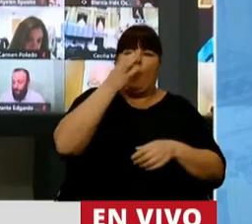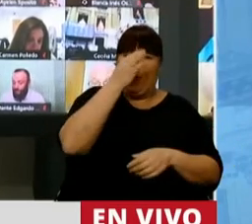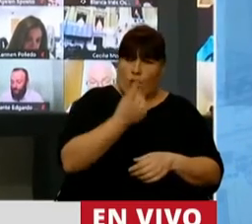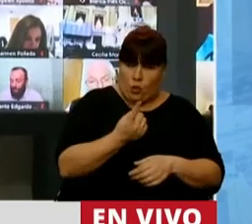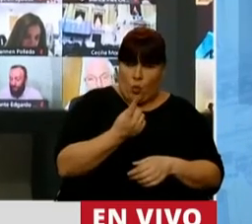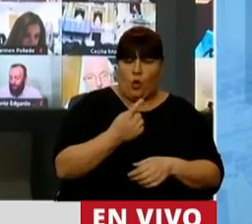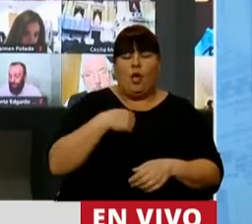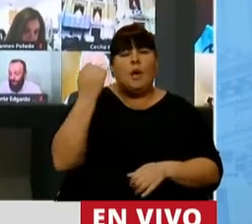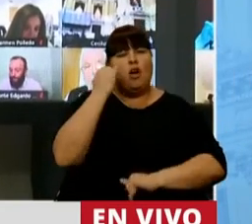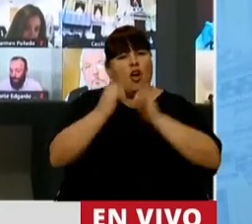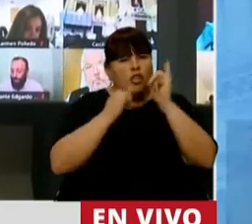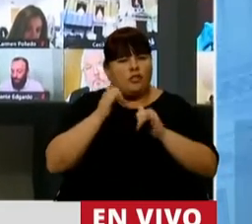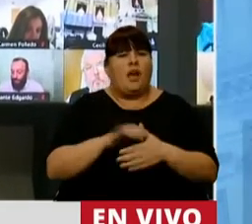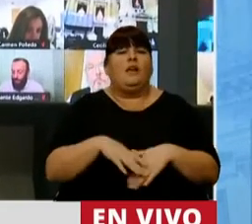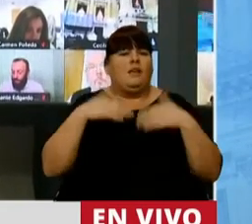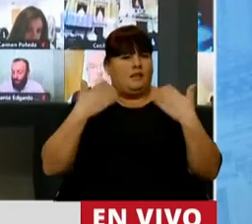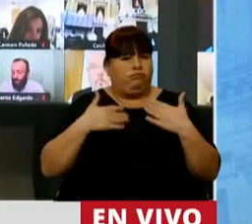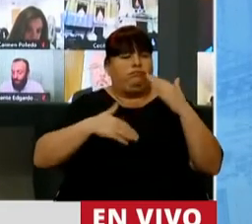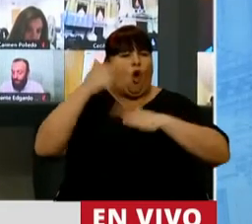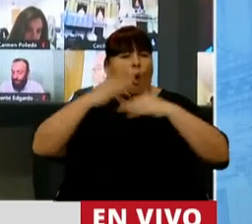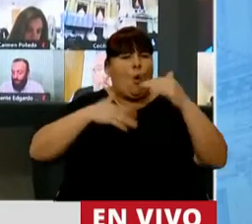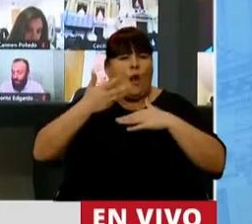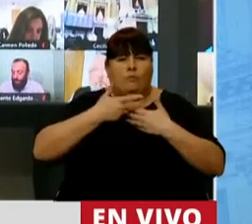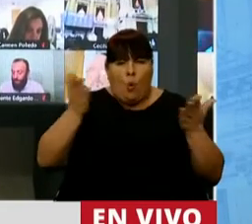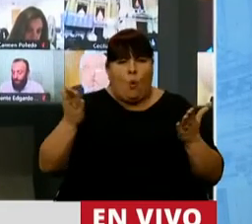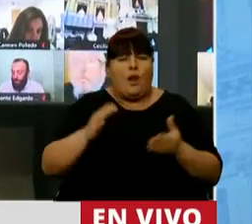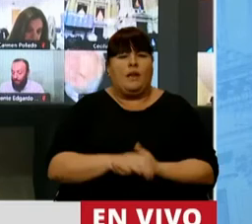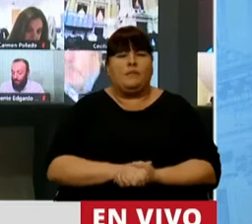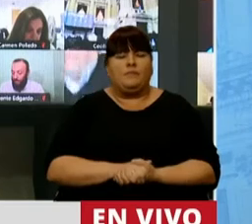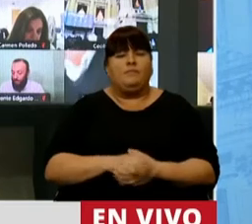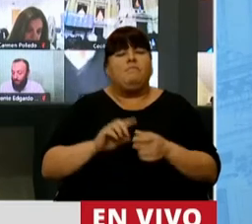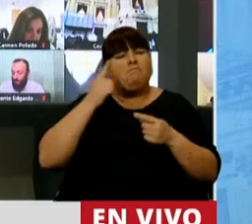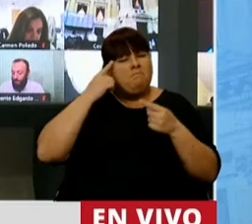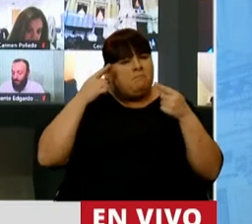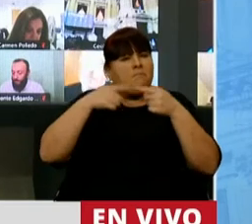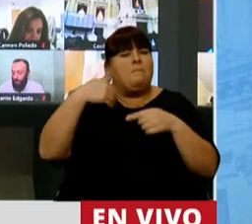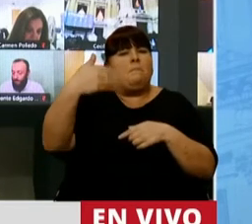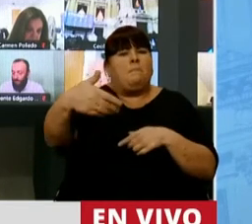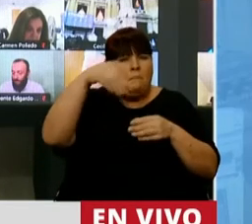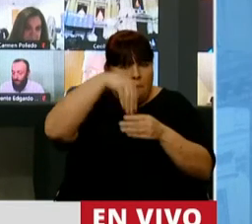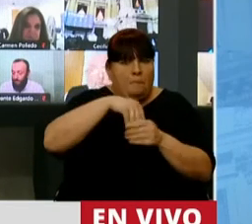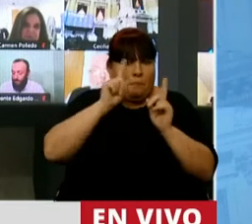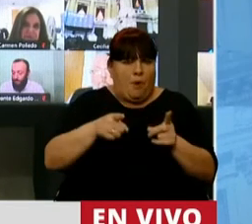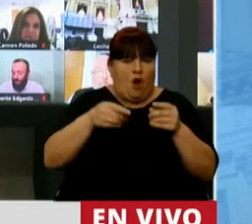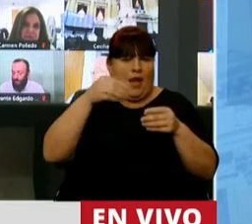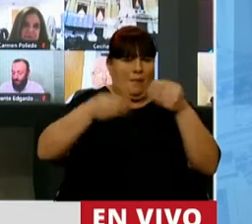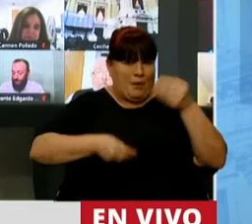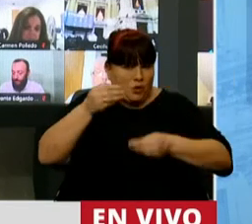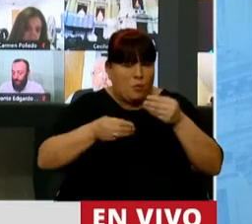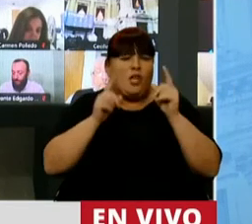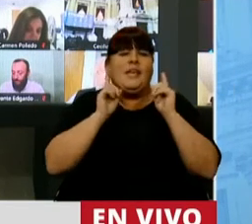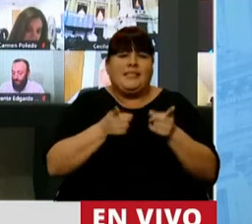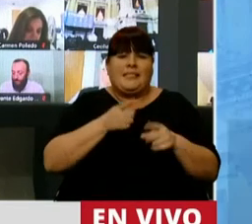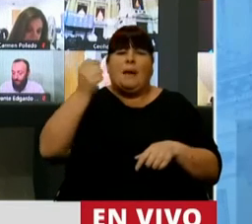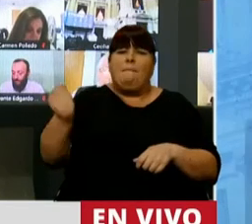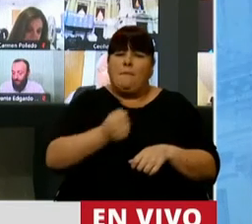quiero destacar la gran cantidad de obras públicas previstas e incorporadas en esta oportunidad y que son